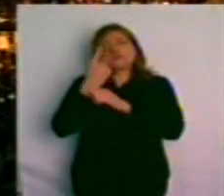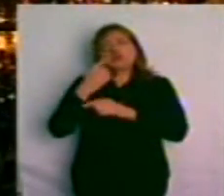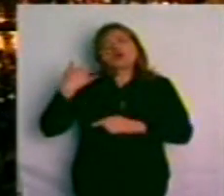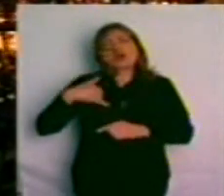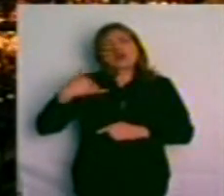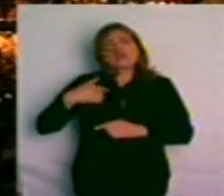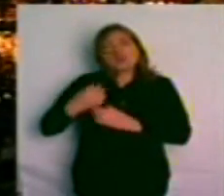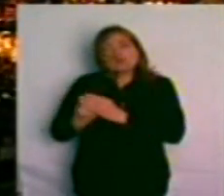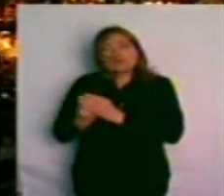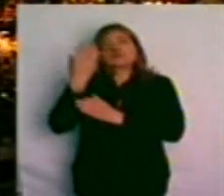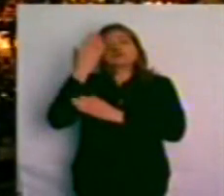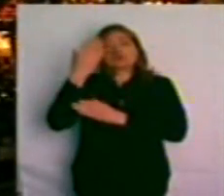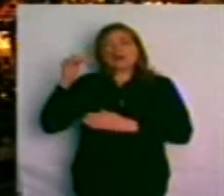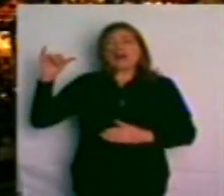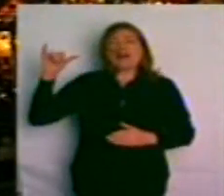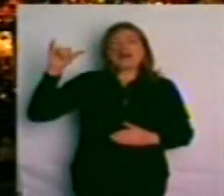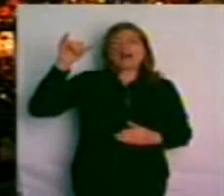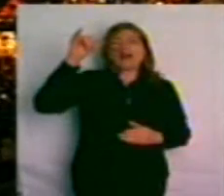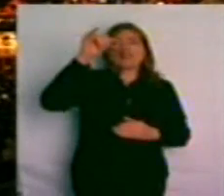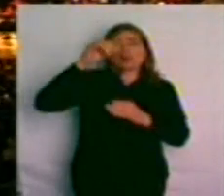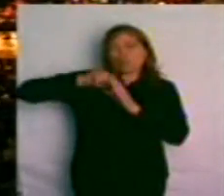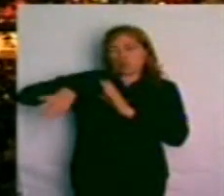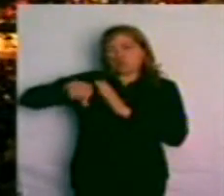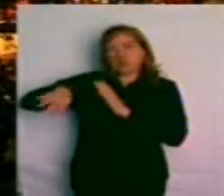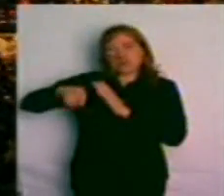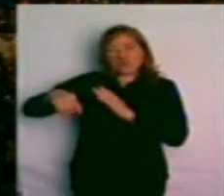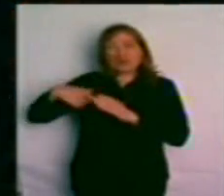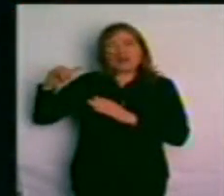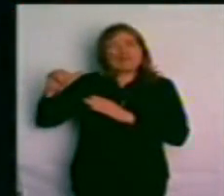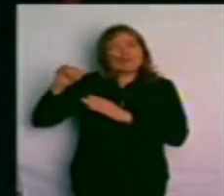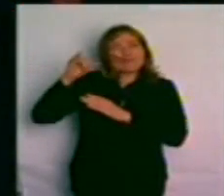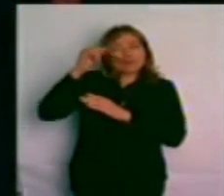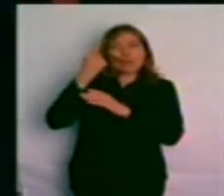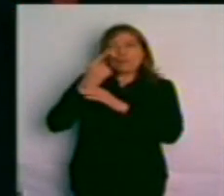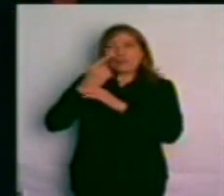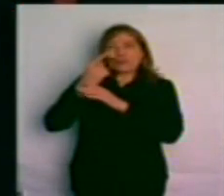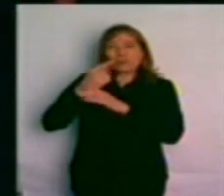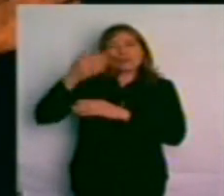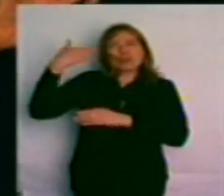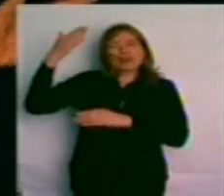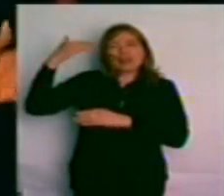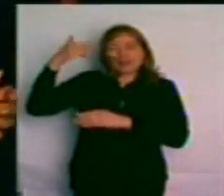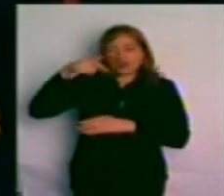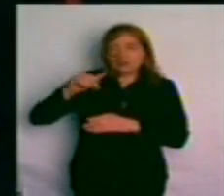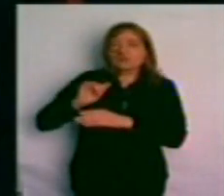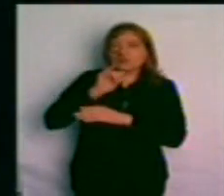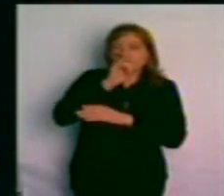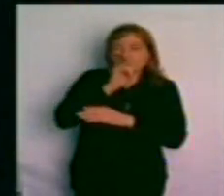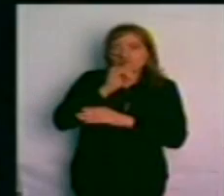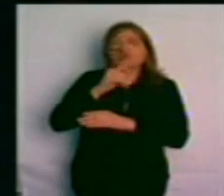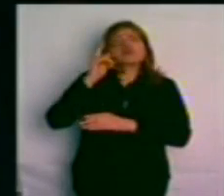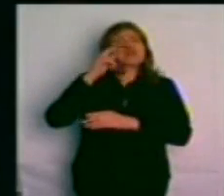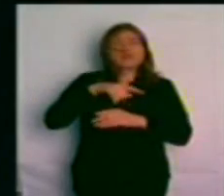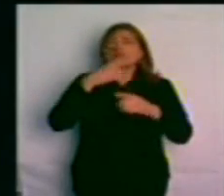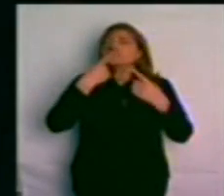en desarrollar aviones a propulsión, el pulki debe andar por ahí. También deben estar los vectores,